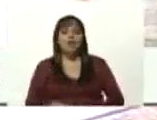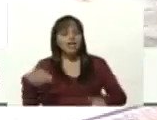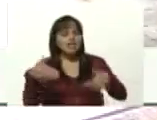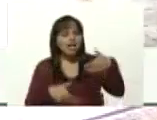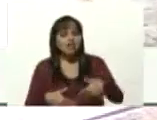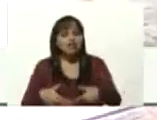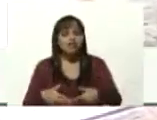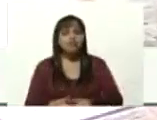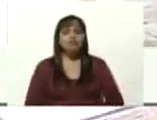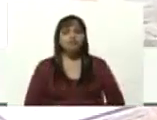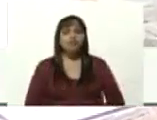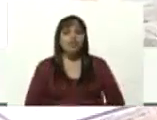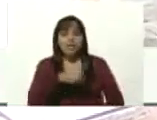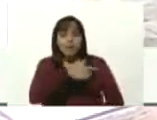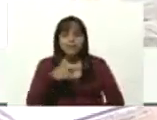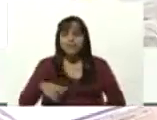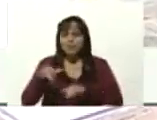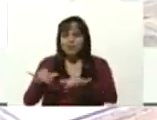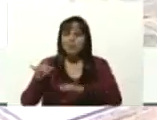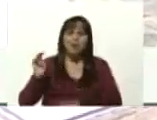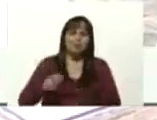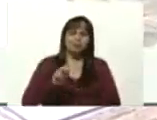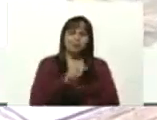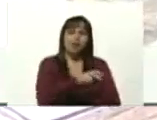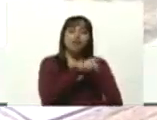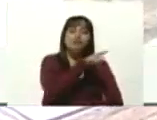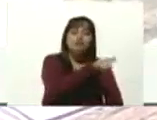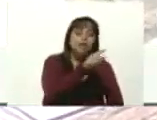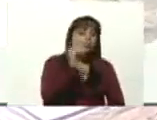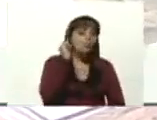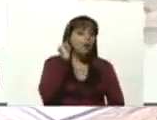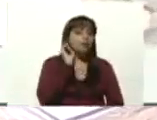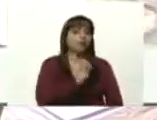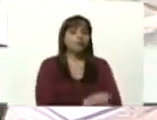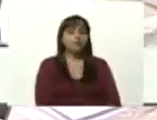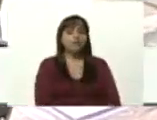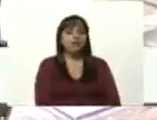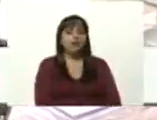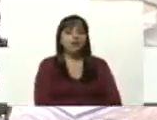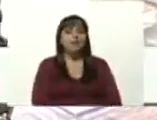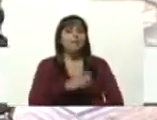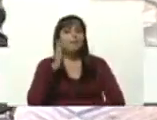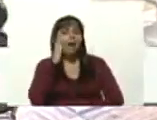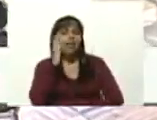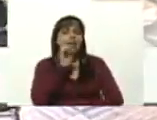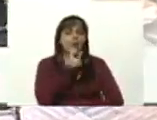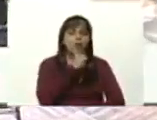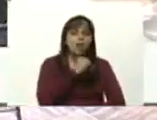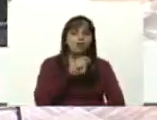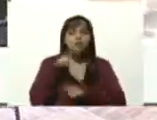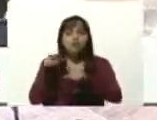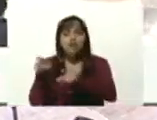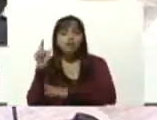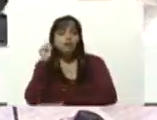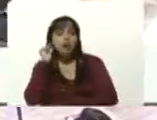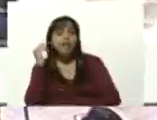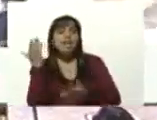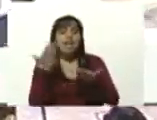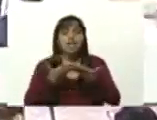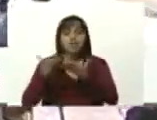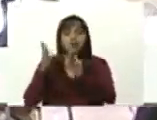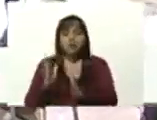voto de la gente de a pie de usted mujer madre abuela de usted mujer estudiante obrera